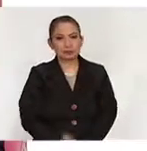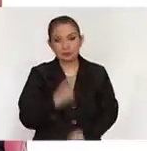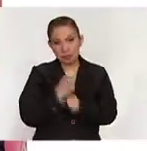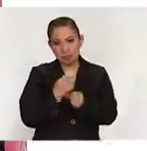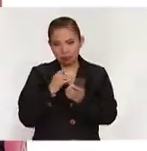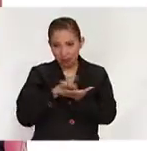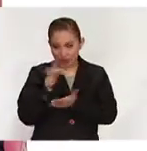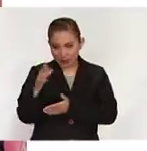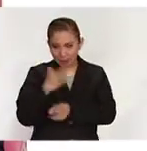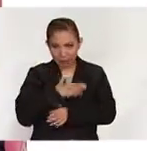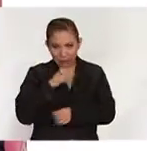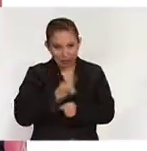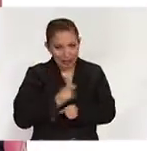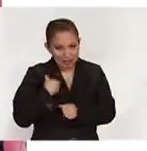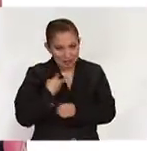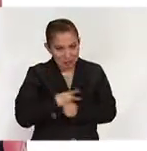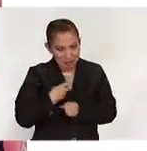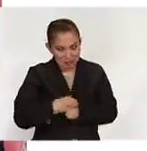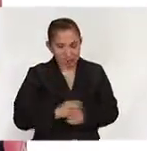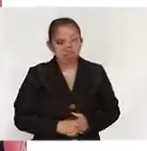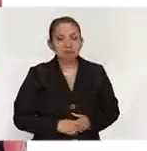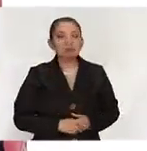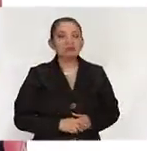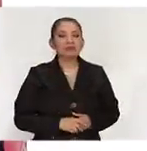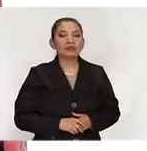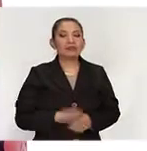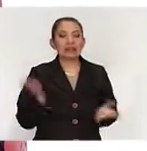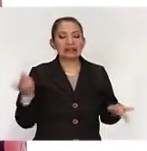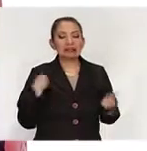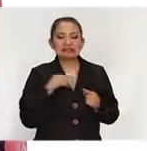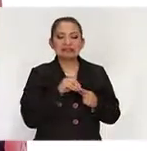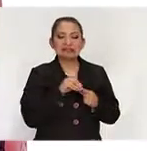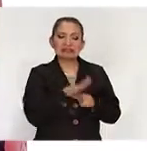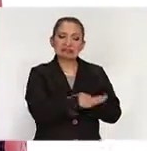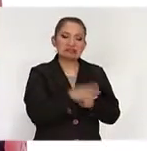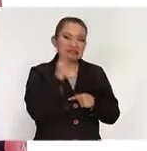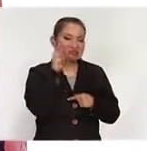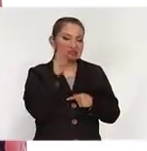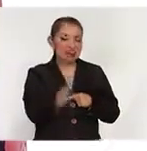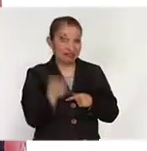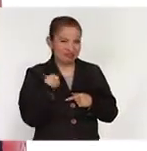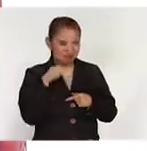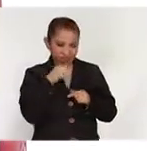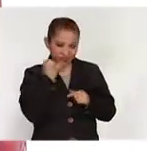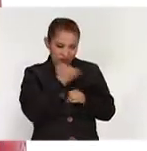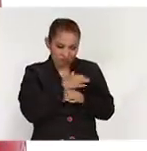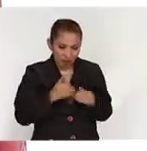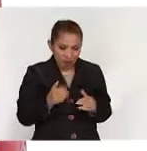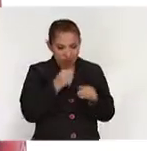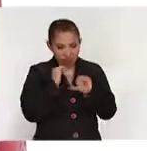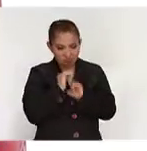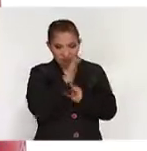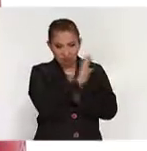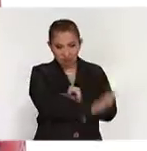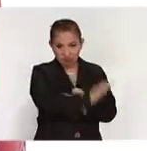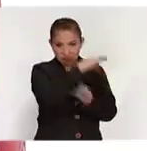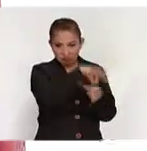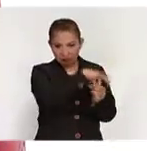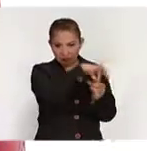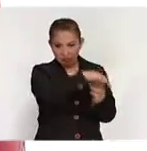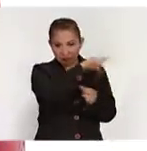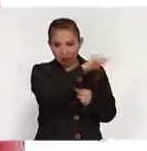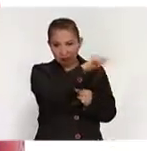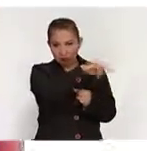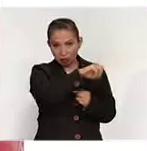primero, muchas gracias, muy buenos días. Mauricio, el impacto yo lo veo al margen de que la autoridad electoral, el